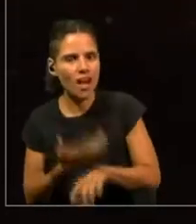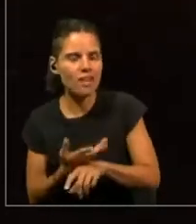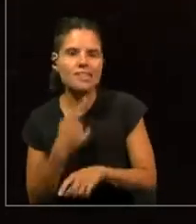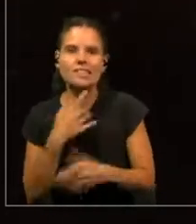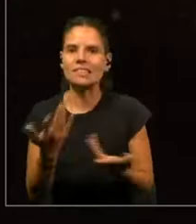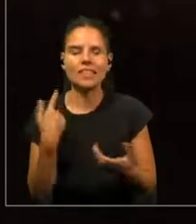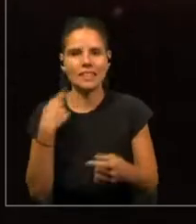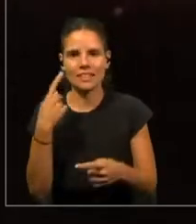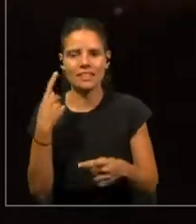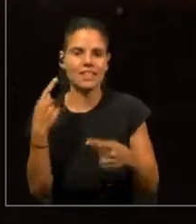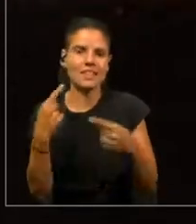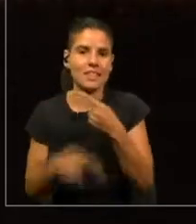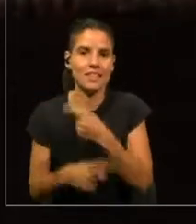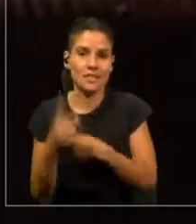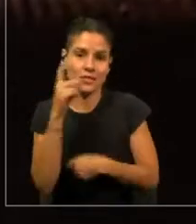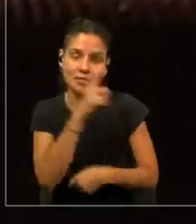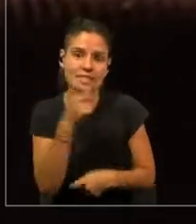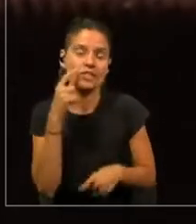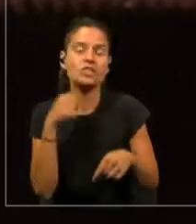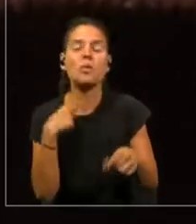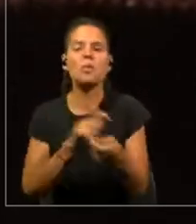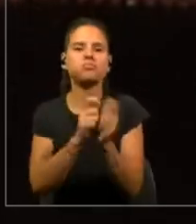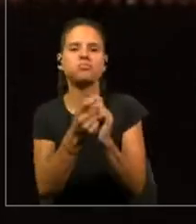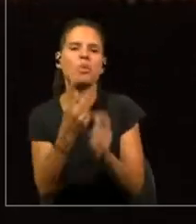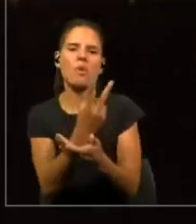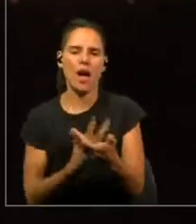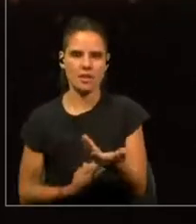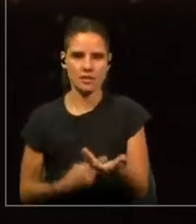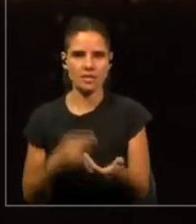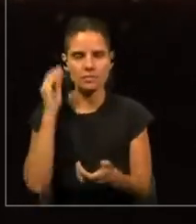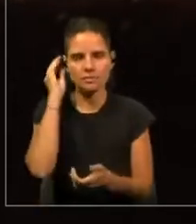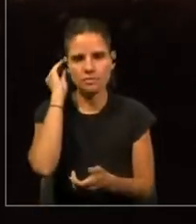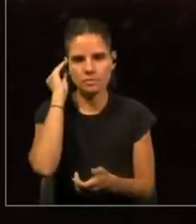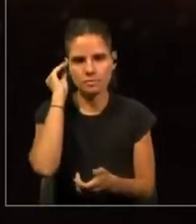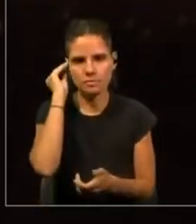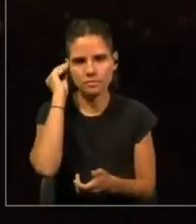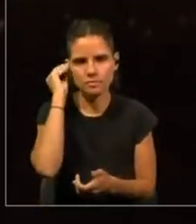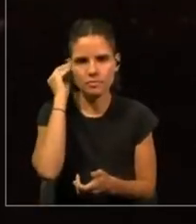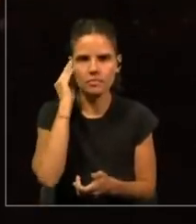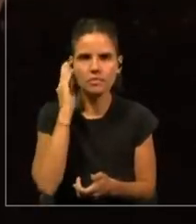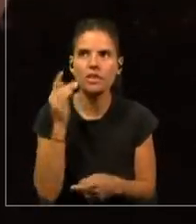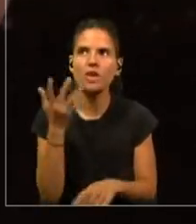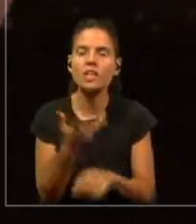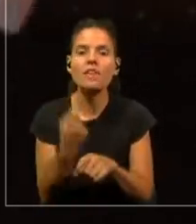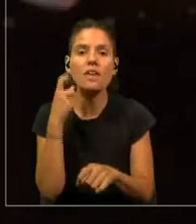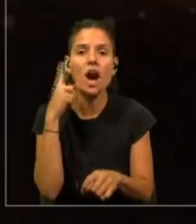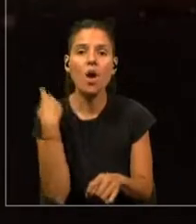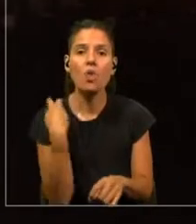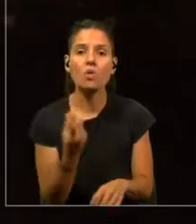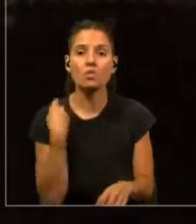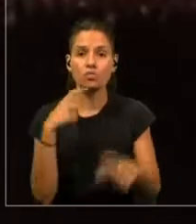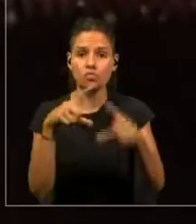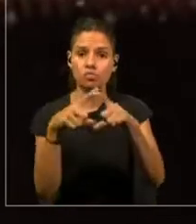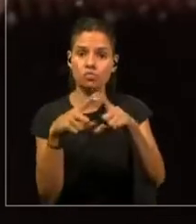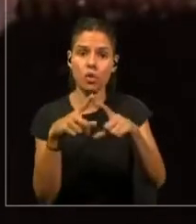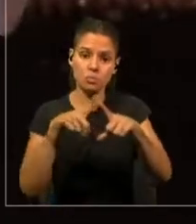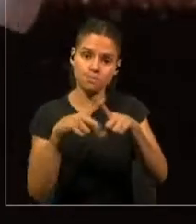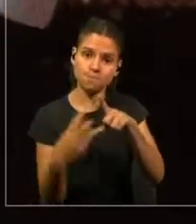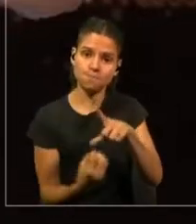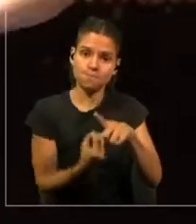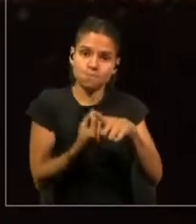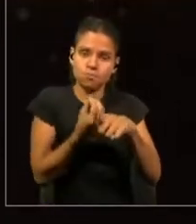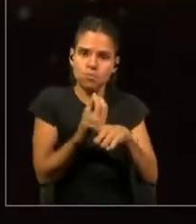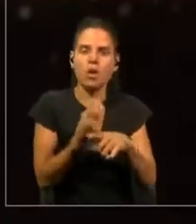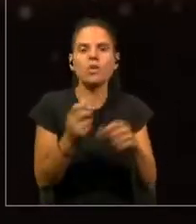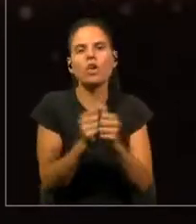esto como en algo artístico. Entonces tenían un huevo vaginal que tenían como lubricado.